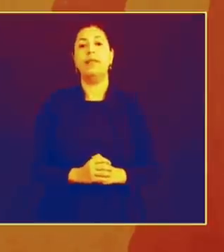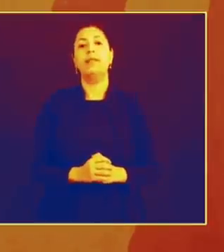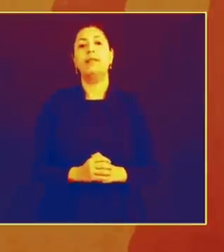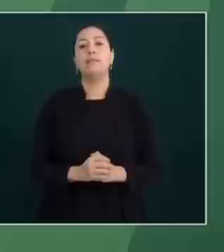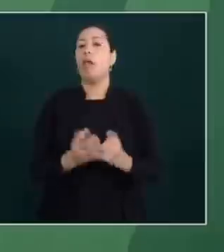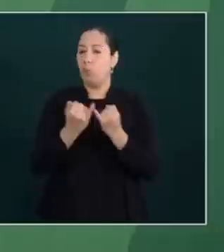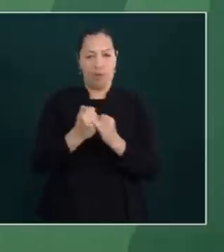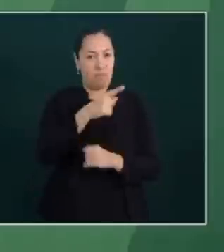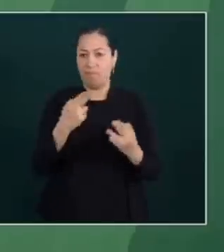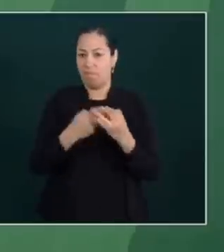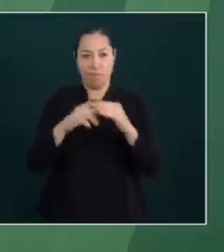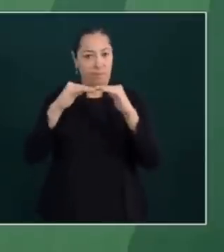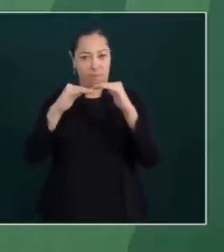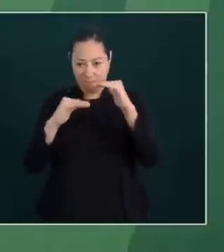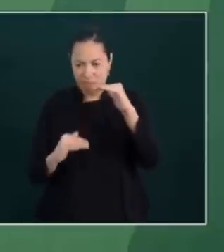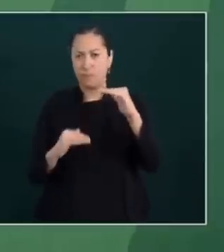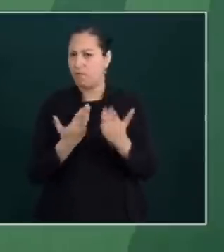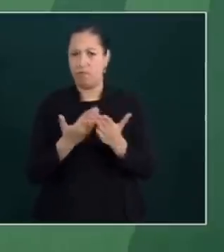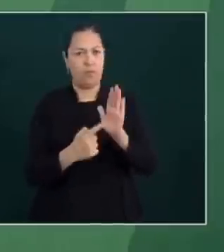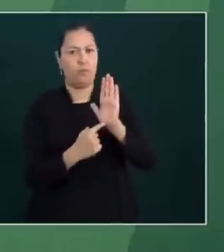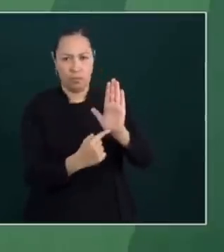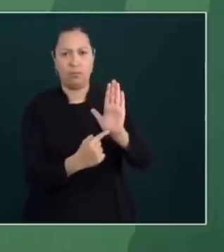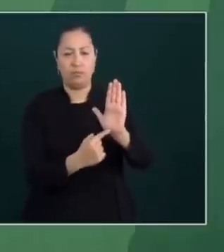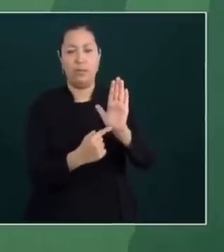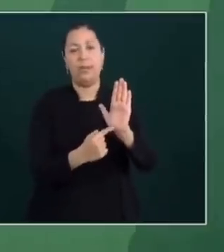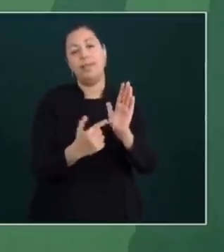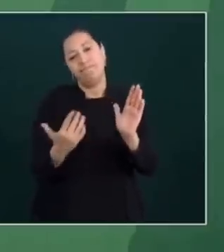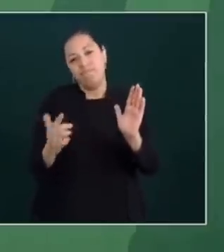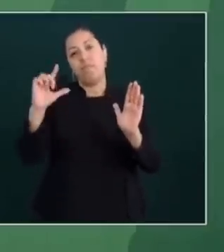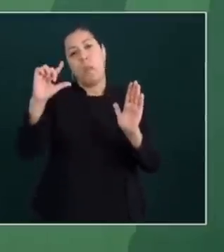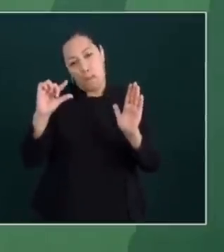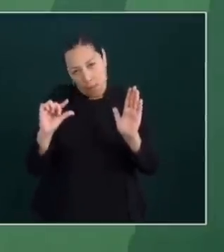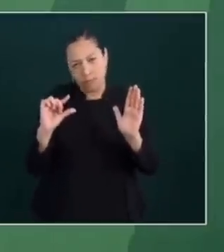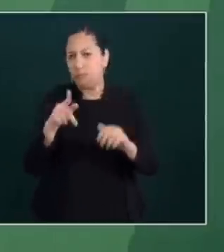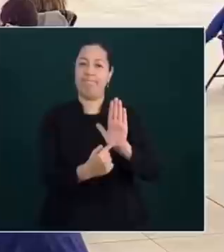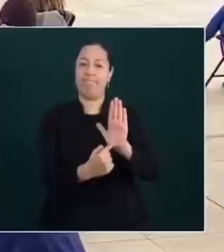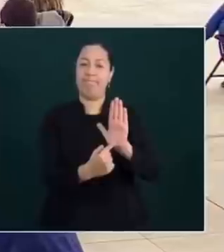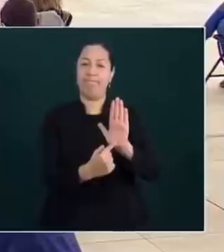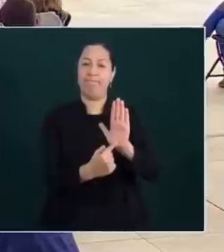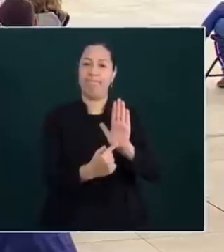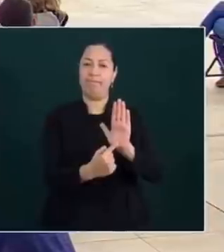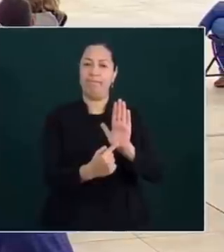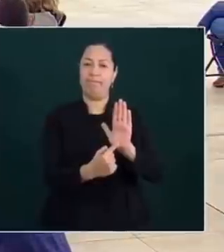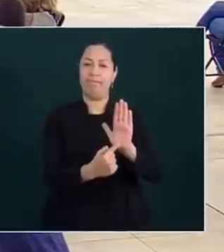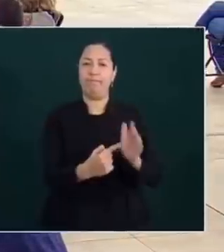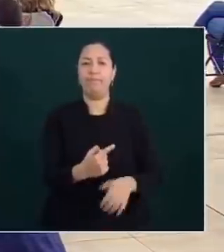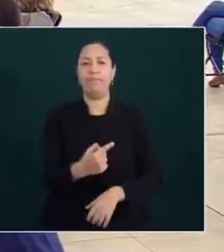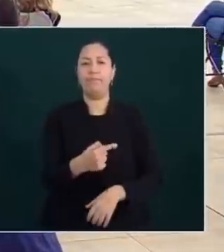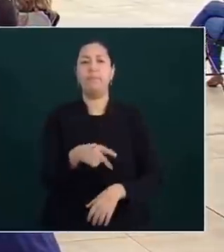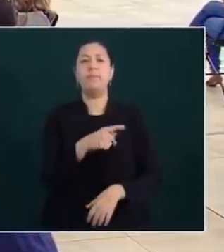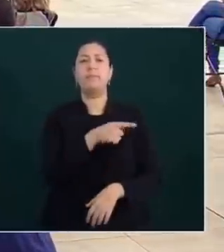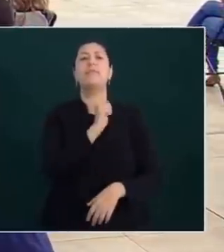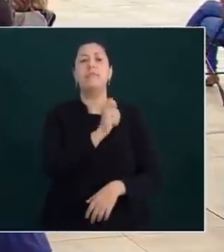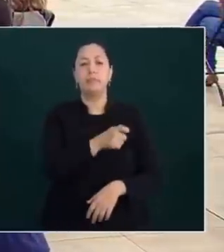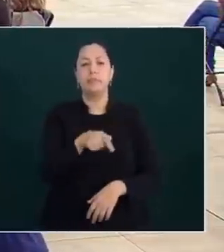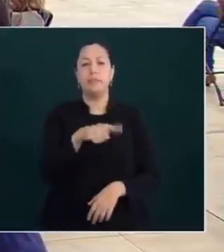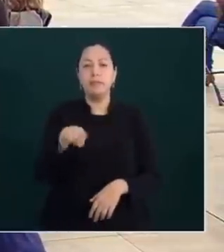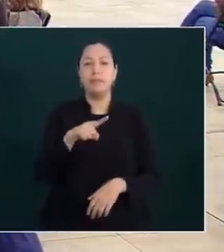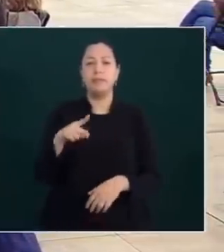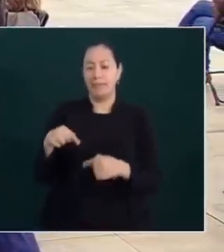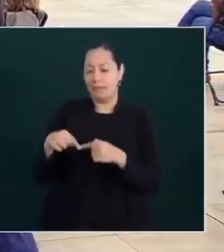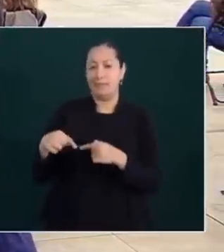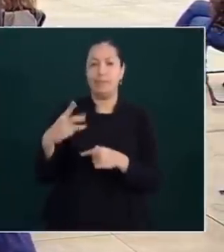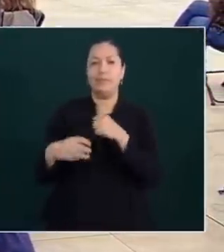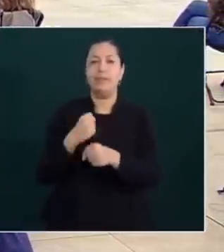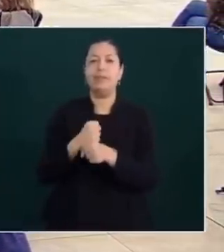Incluso en homicidios hay una disminución. Pequeña, pero hay una disminución. ¿Pero qué apretar, presidente, para que le dé tiempo en los tres años